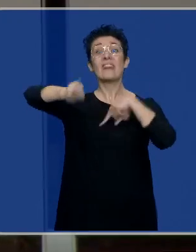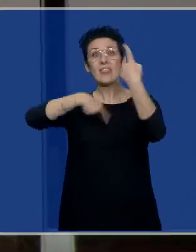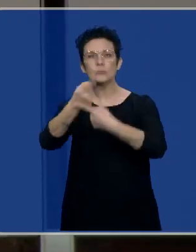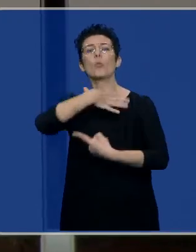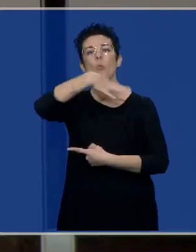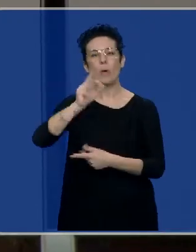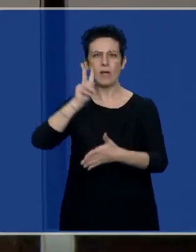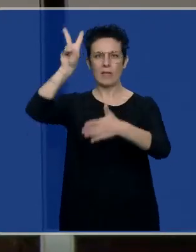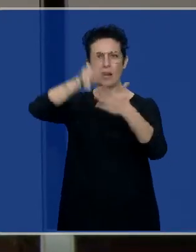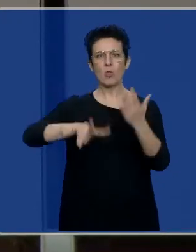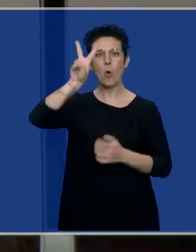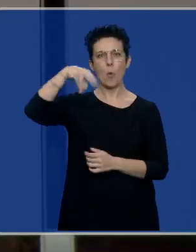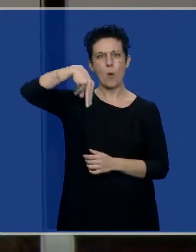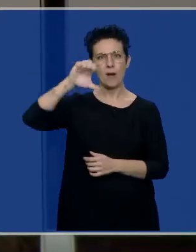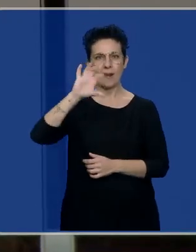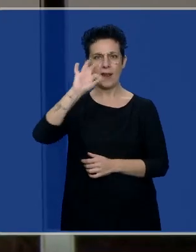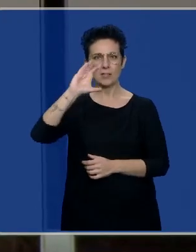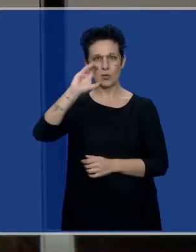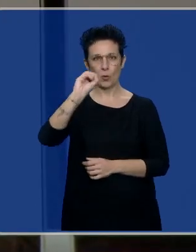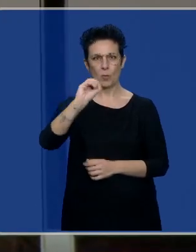por la Unesco. Vemos vemos el vídeo.